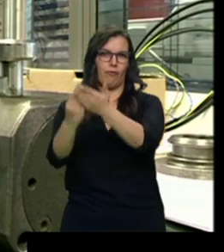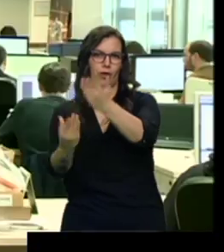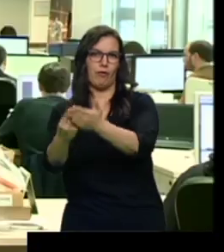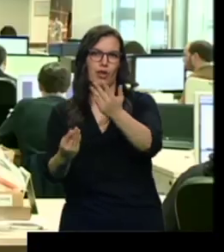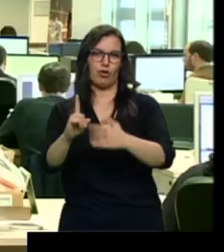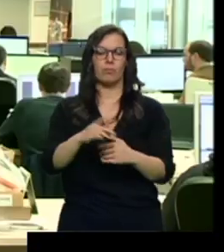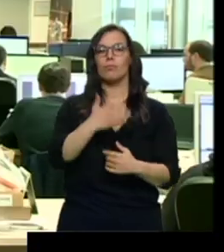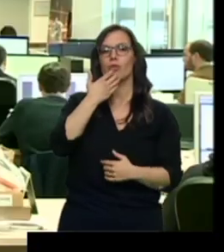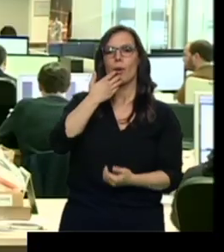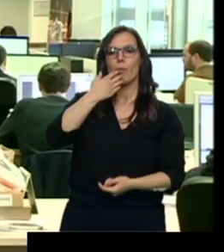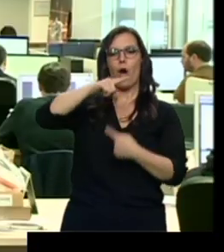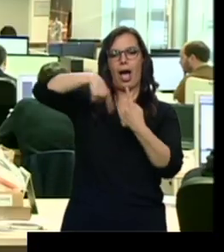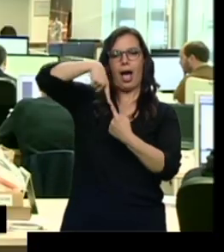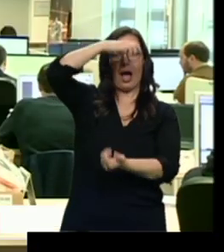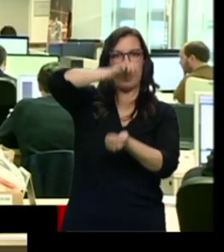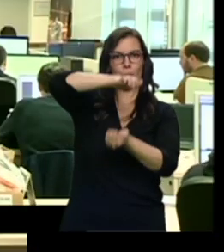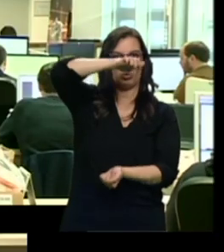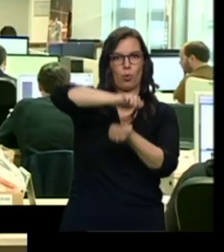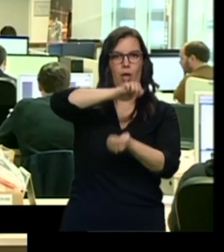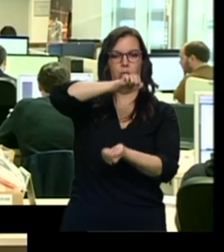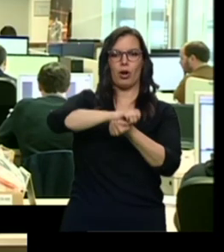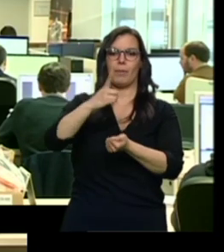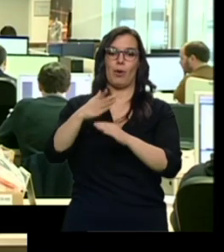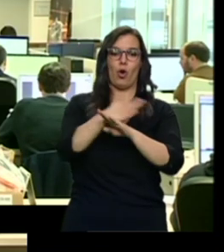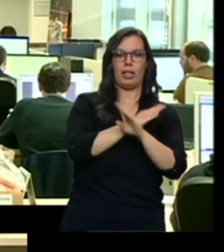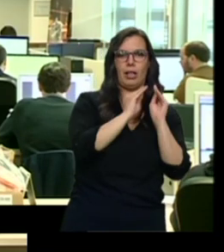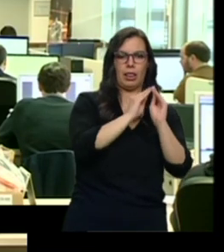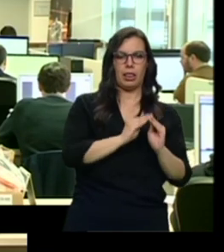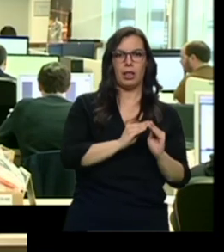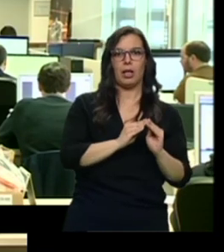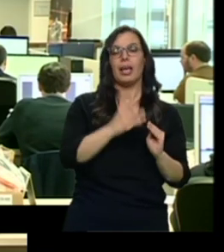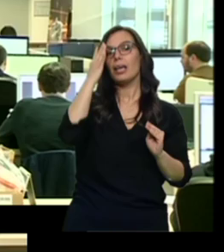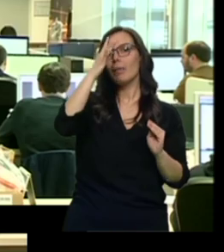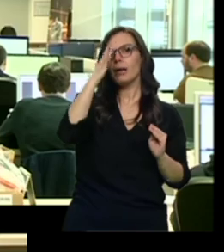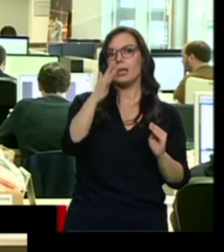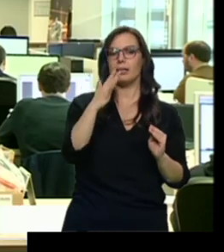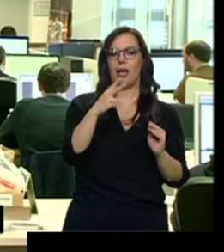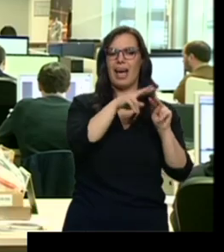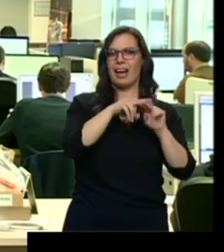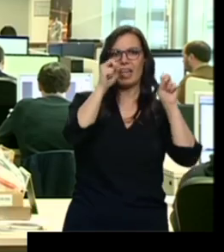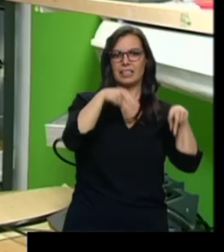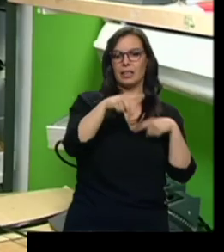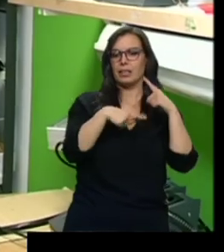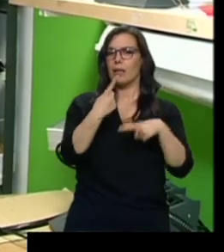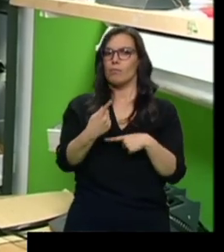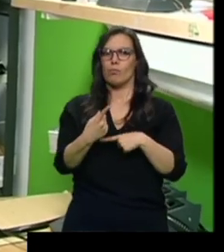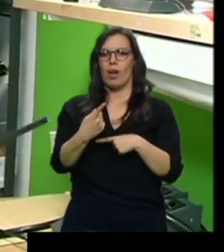fabricación de amortiguadores, detectar si hay defectos antes de empezar a hacer un amortiguador, ensamblarlo y que llegue a un coche. O nos evitamos toda esa pérdida de tiempo